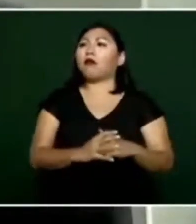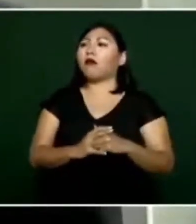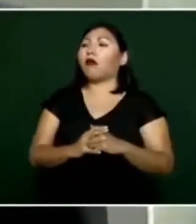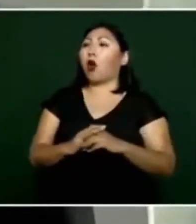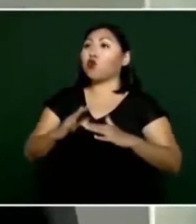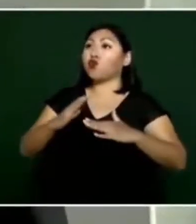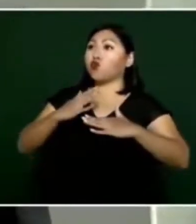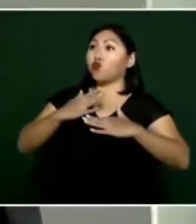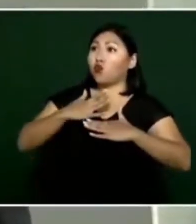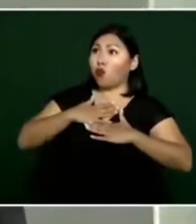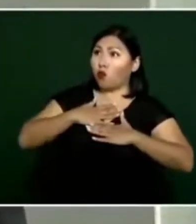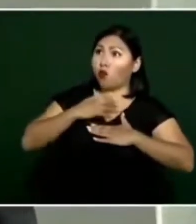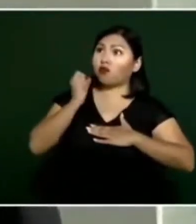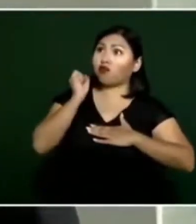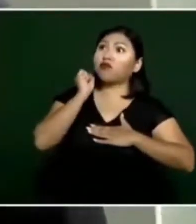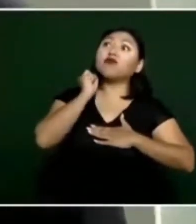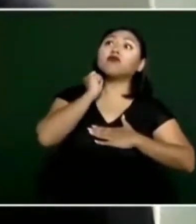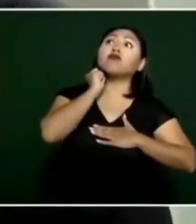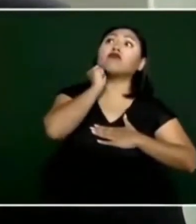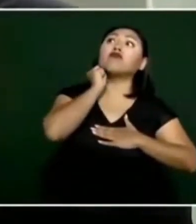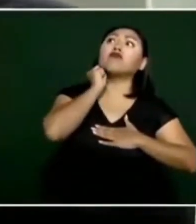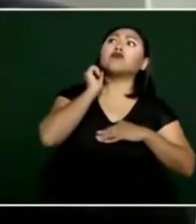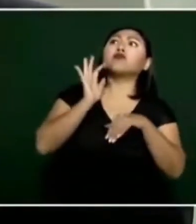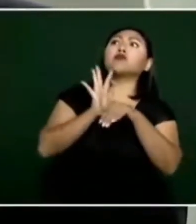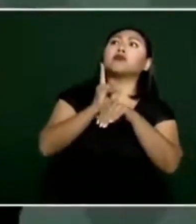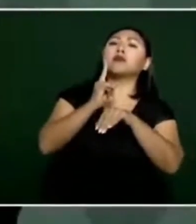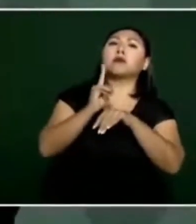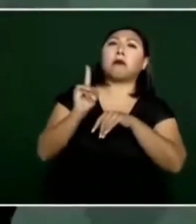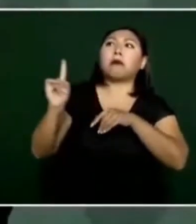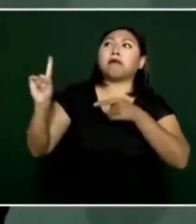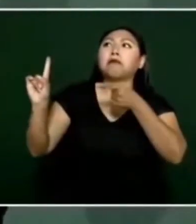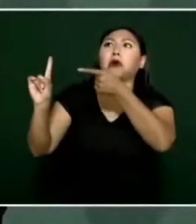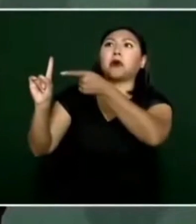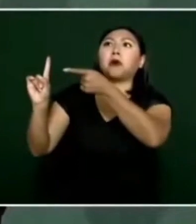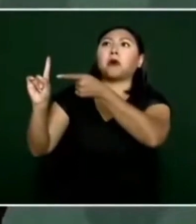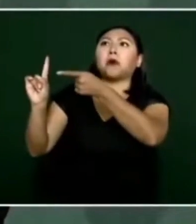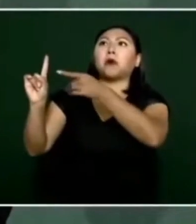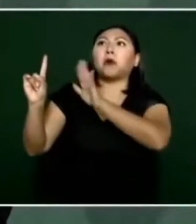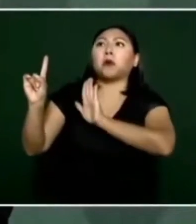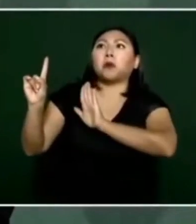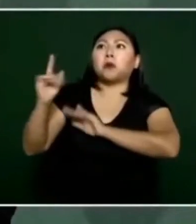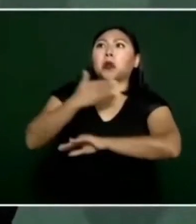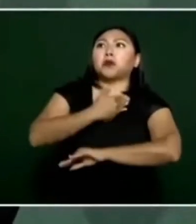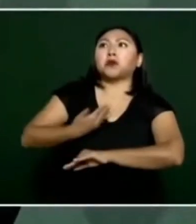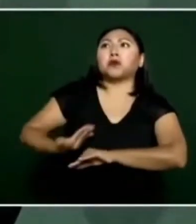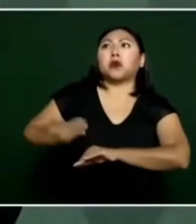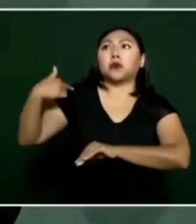lo dispuso señor presidente